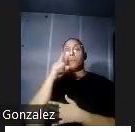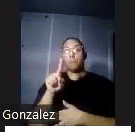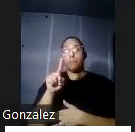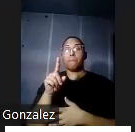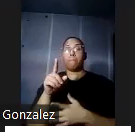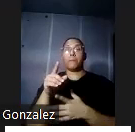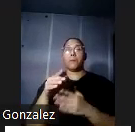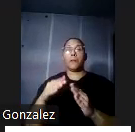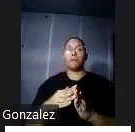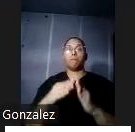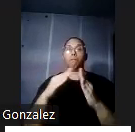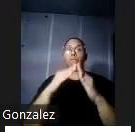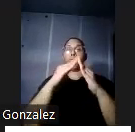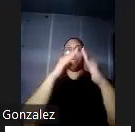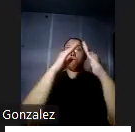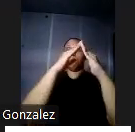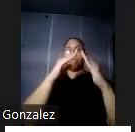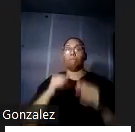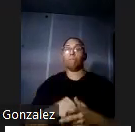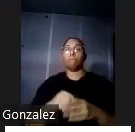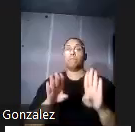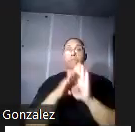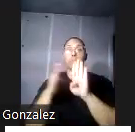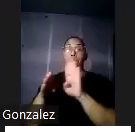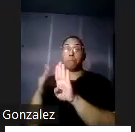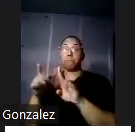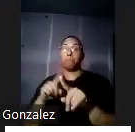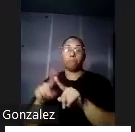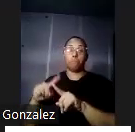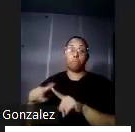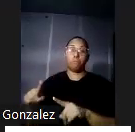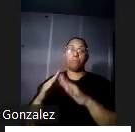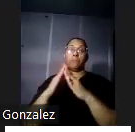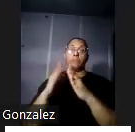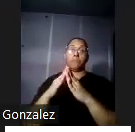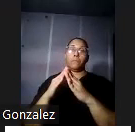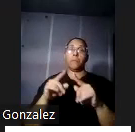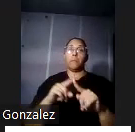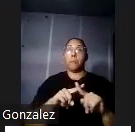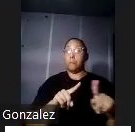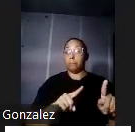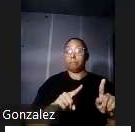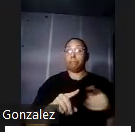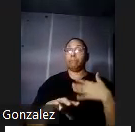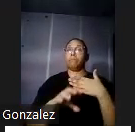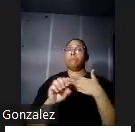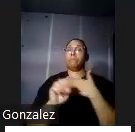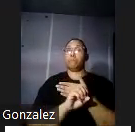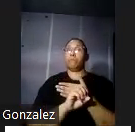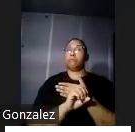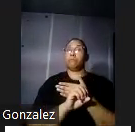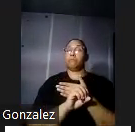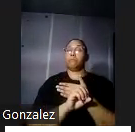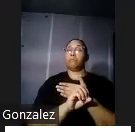piramidal con varias puertas de acceso a la casa sin embargo el lado que mira hacia el oeste es una valla de